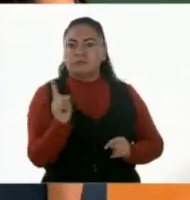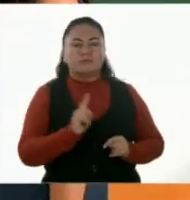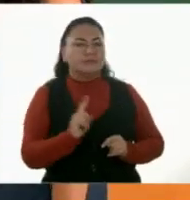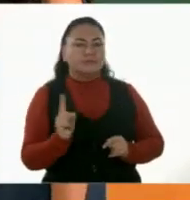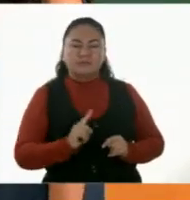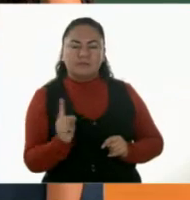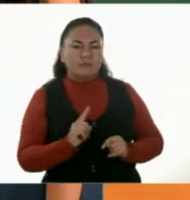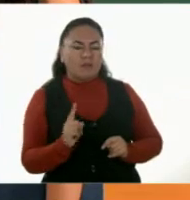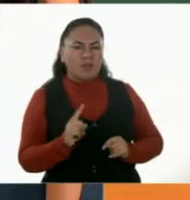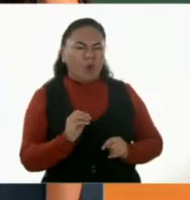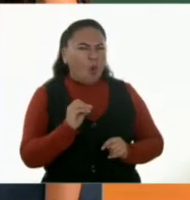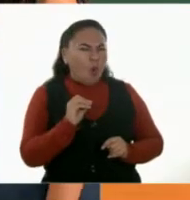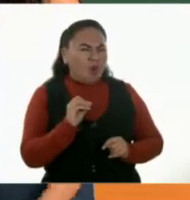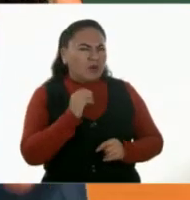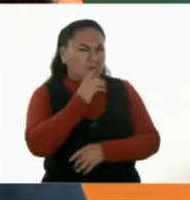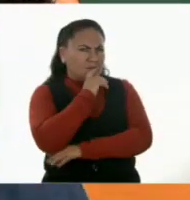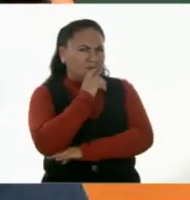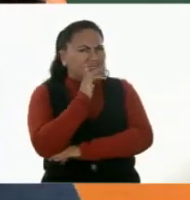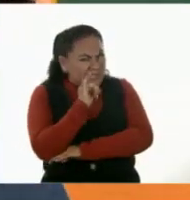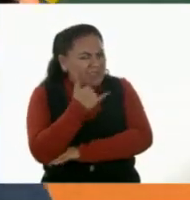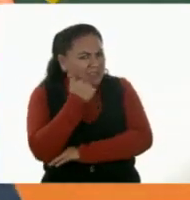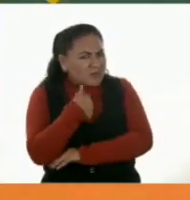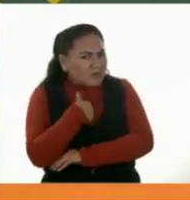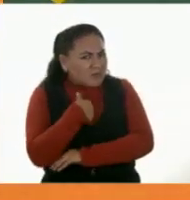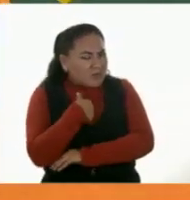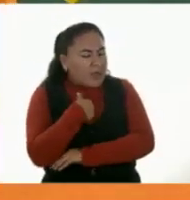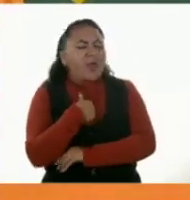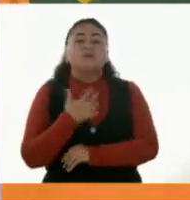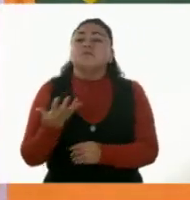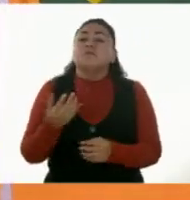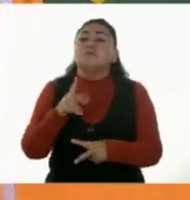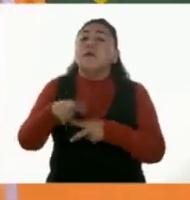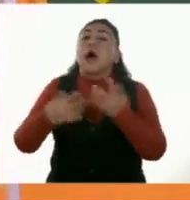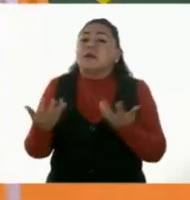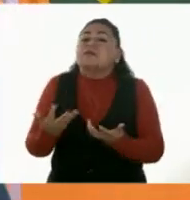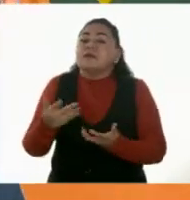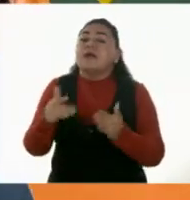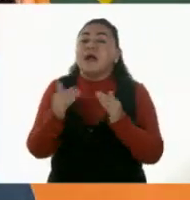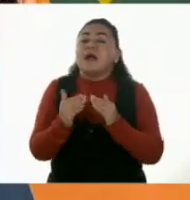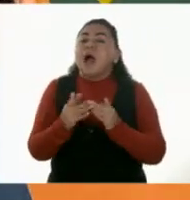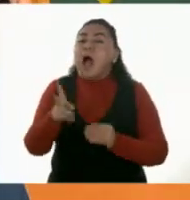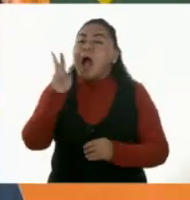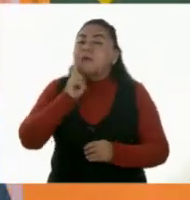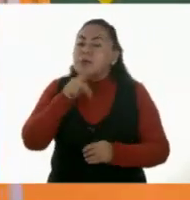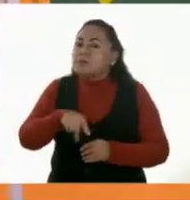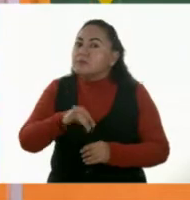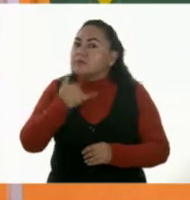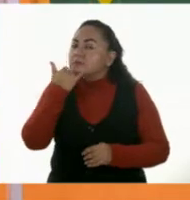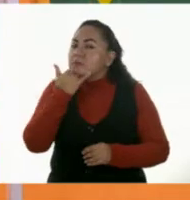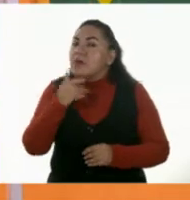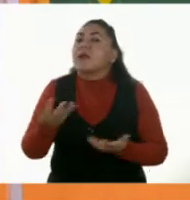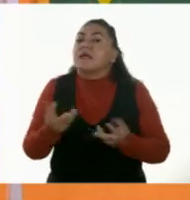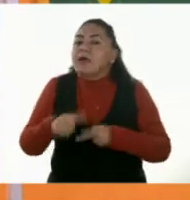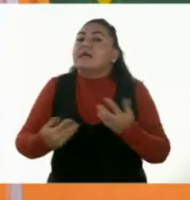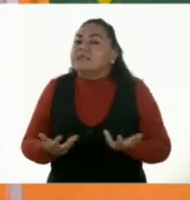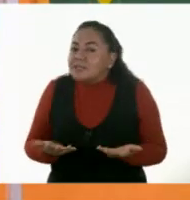¿O sí? ¿Qué podemos hacer en casita para comprobar esto que decimos?